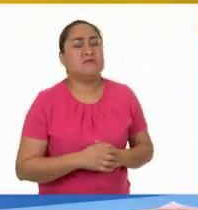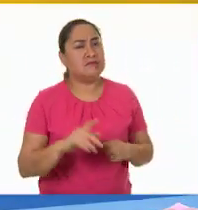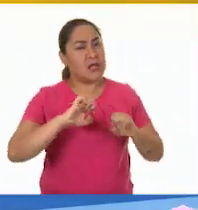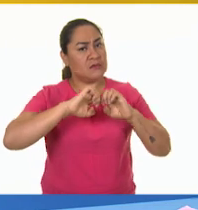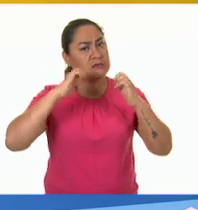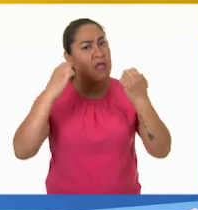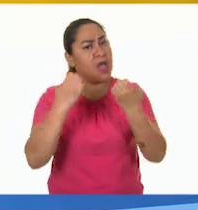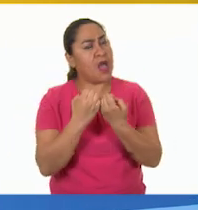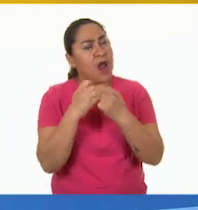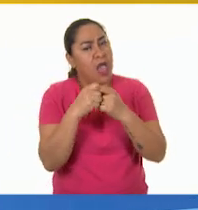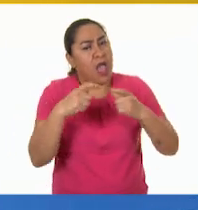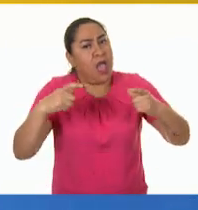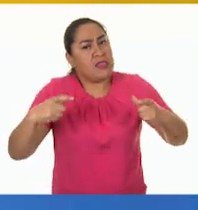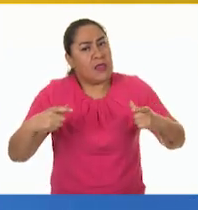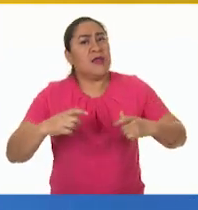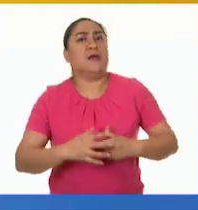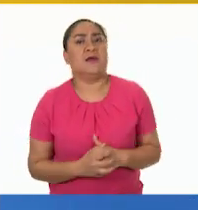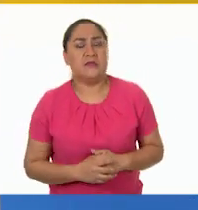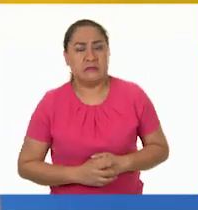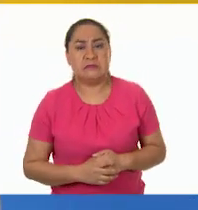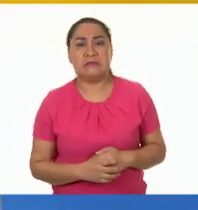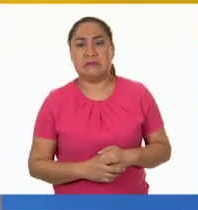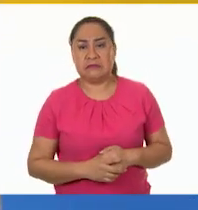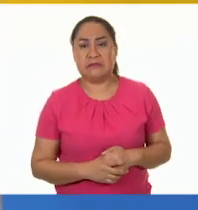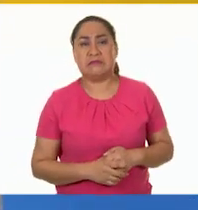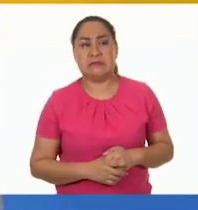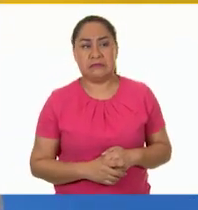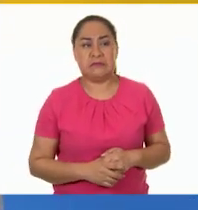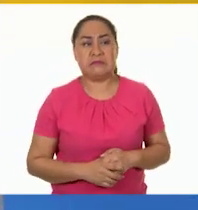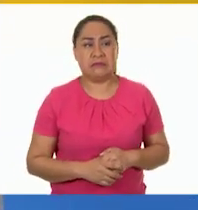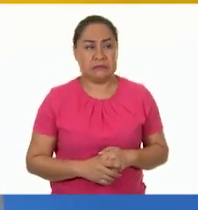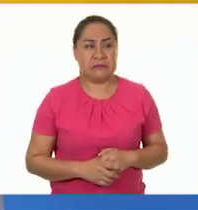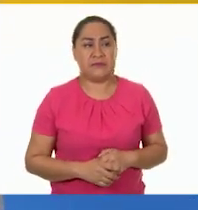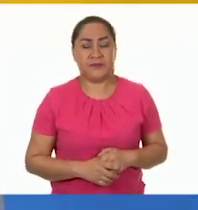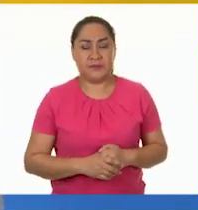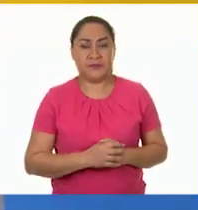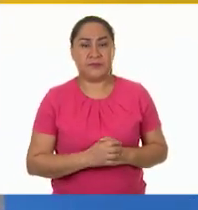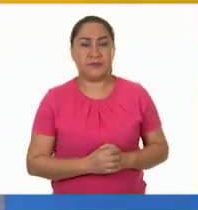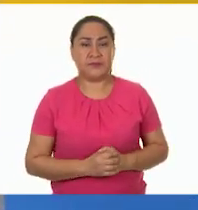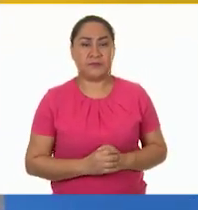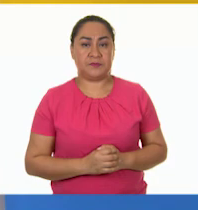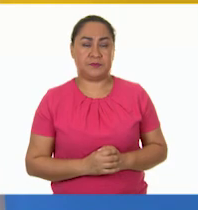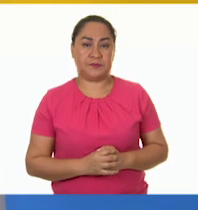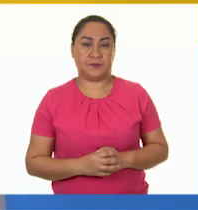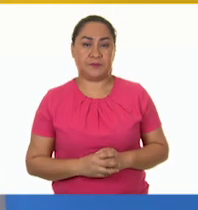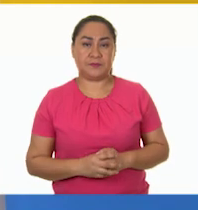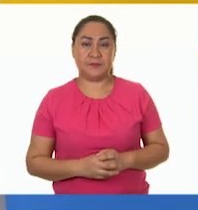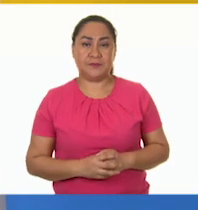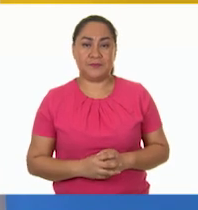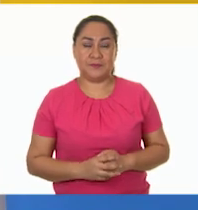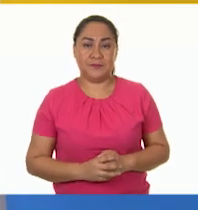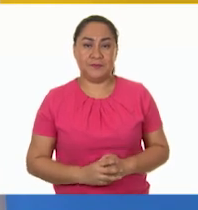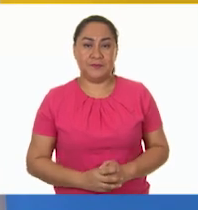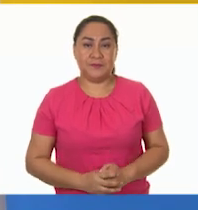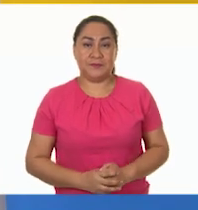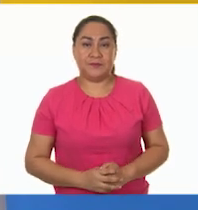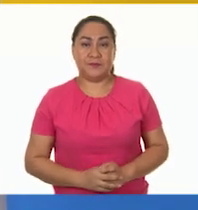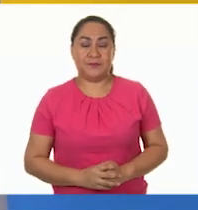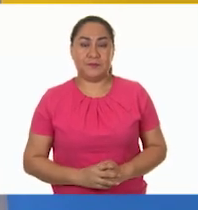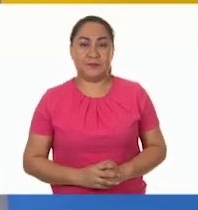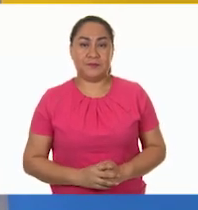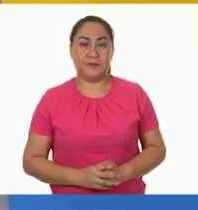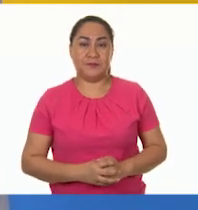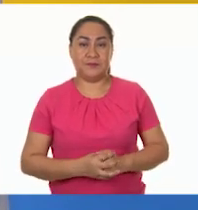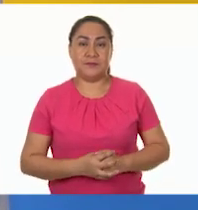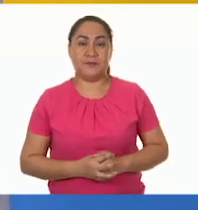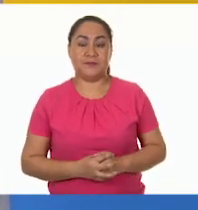grande. Sí. Voy a recorrer nuestra onda de radio. Voy a